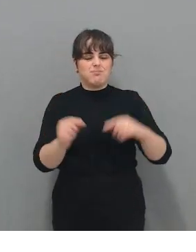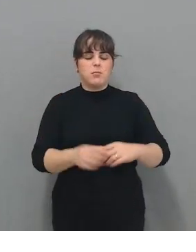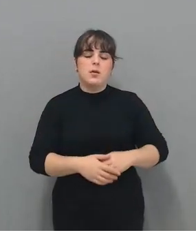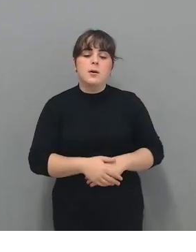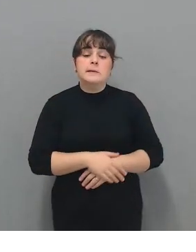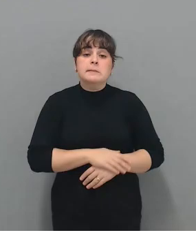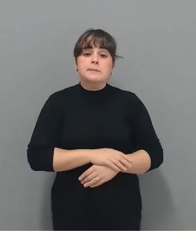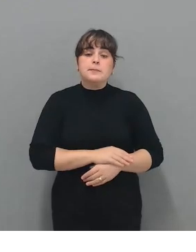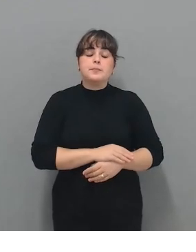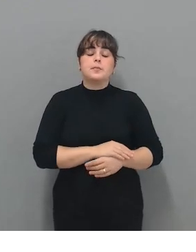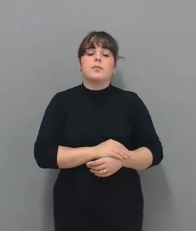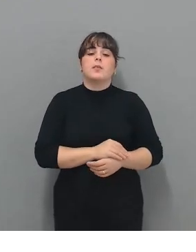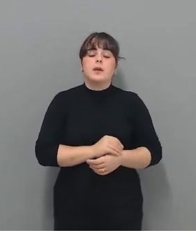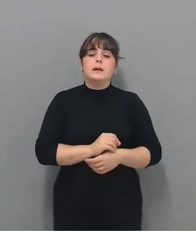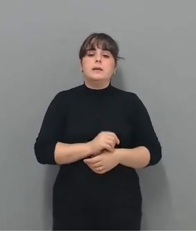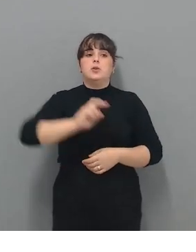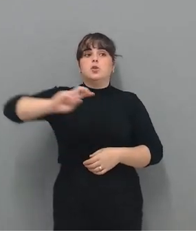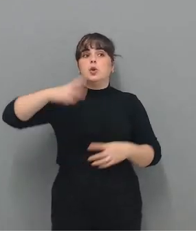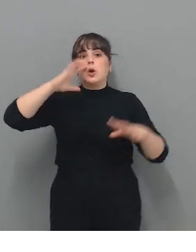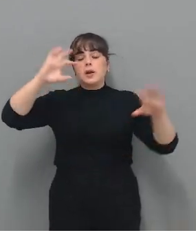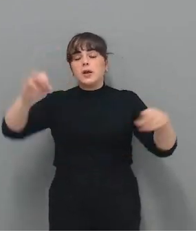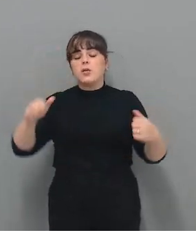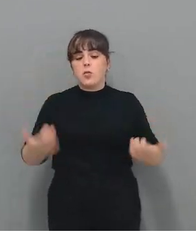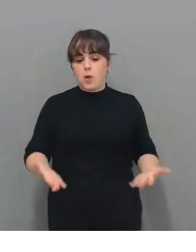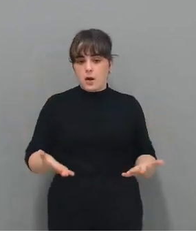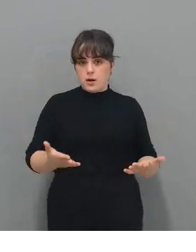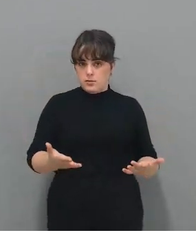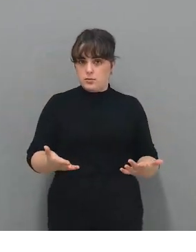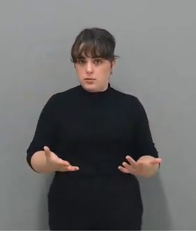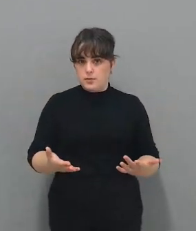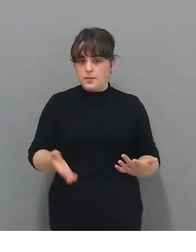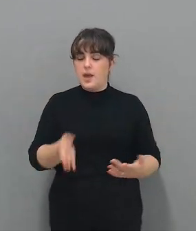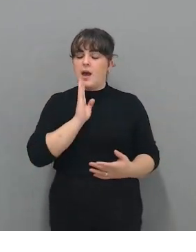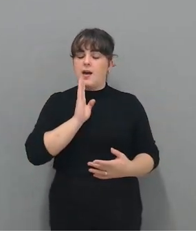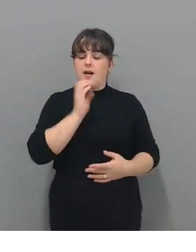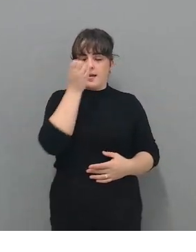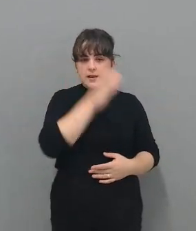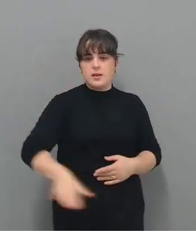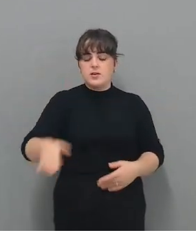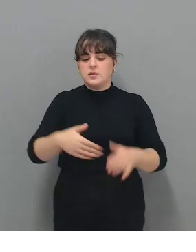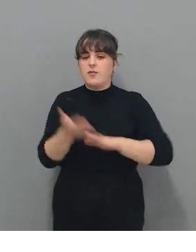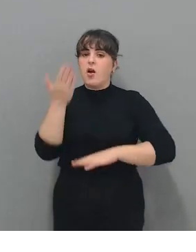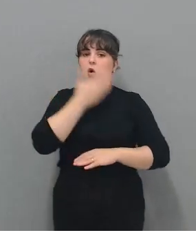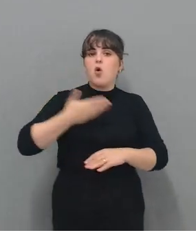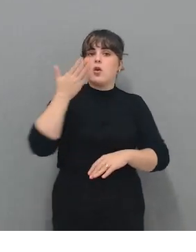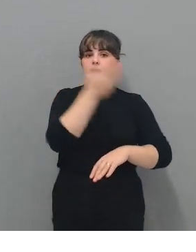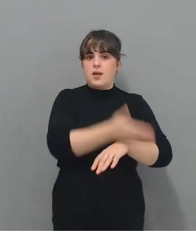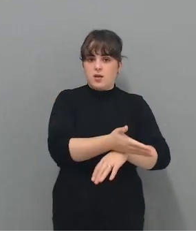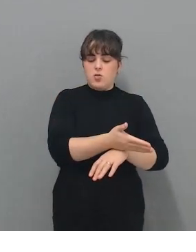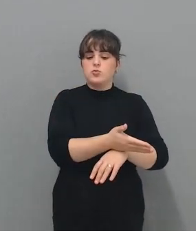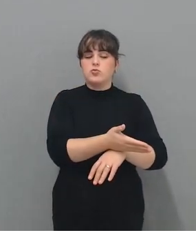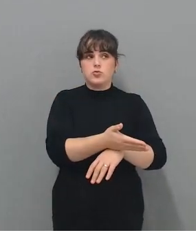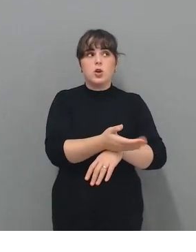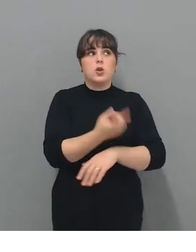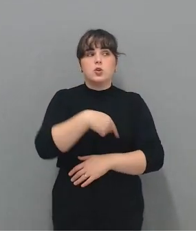Otro riesgo muy importante, que es el que os comentaba antes de los niños, es acudir a los colegios. Creemos